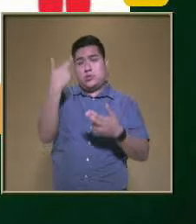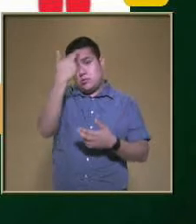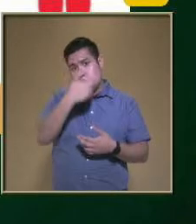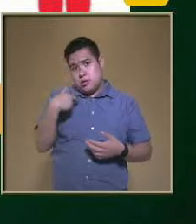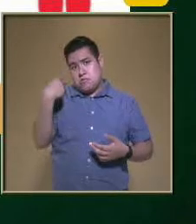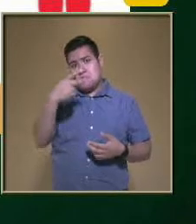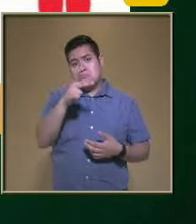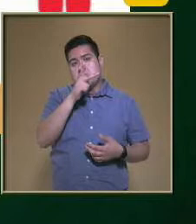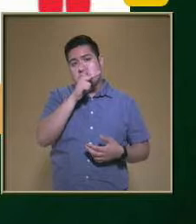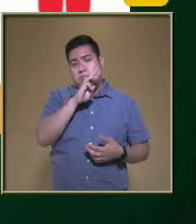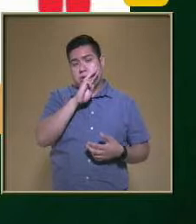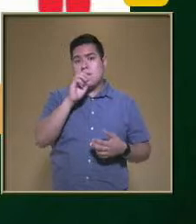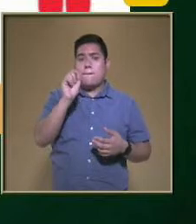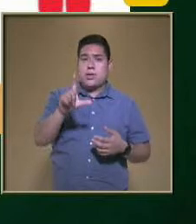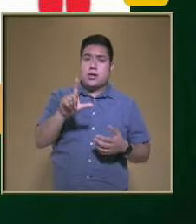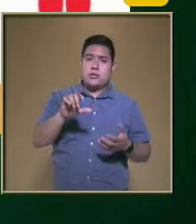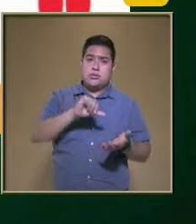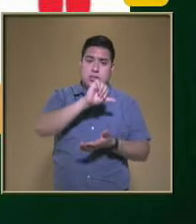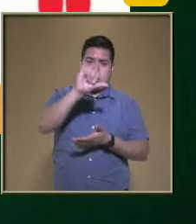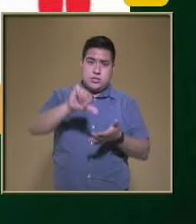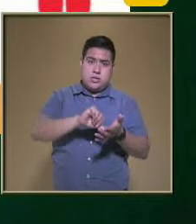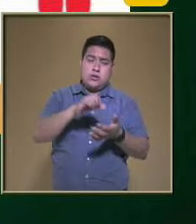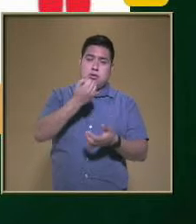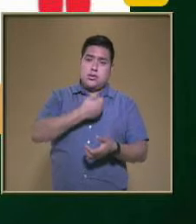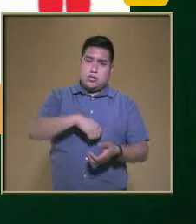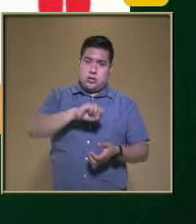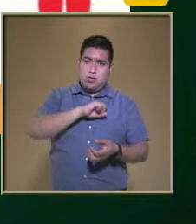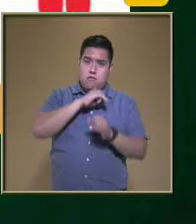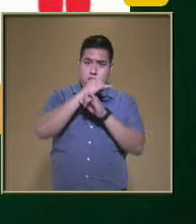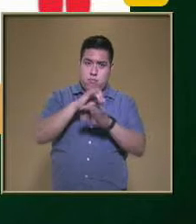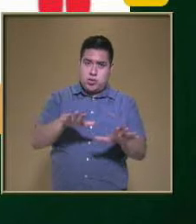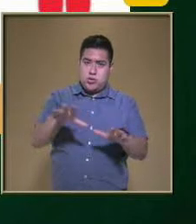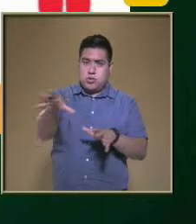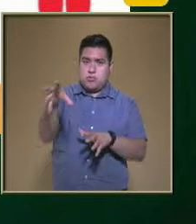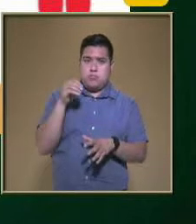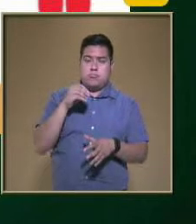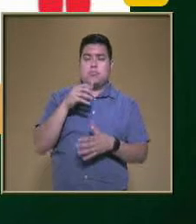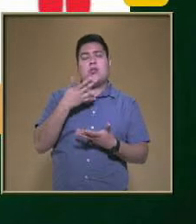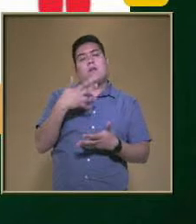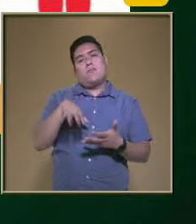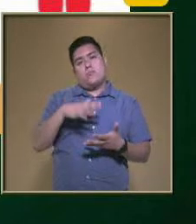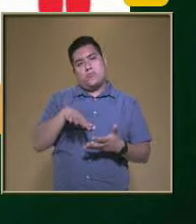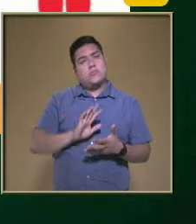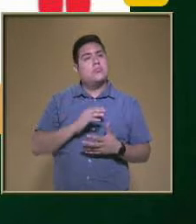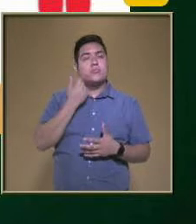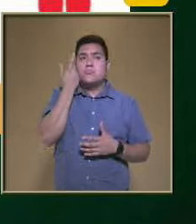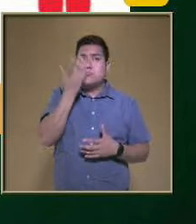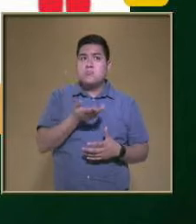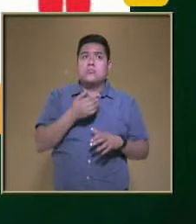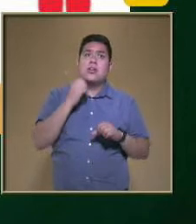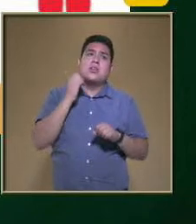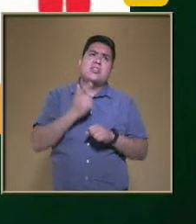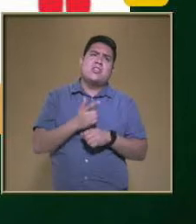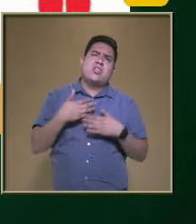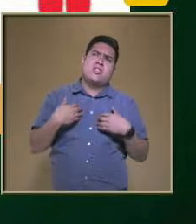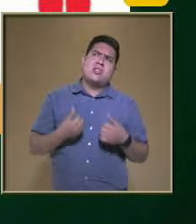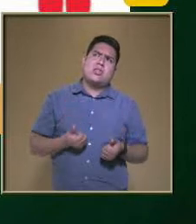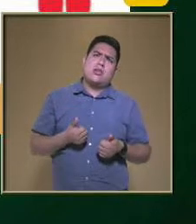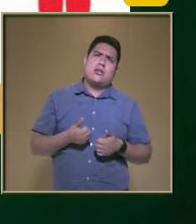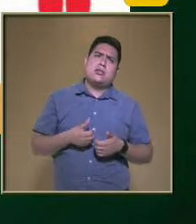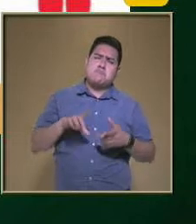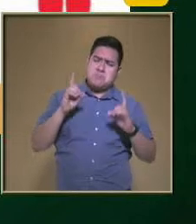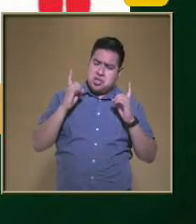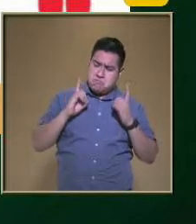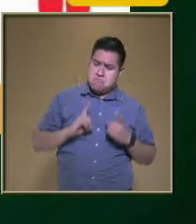papás También existe El centro de salud Donde puedes acudir Por más información Para darnos cuenta Darnos una idea Si nuestra